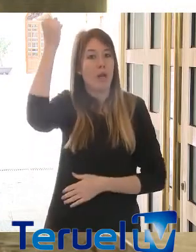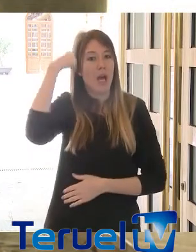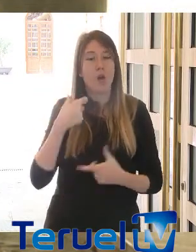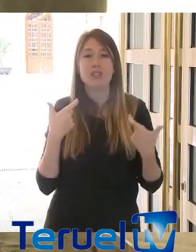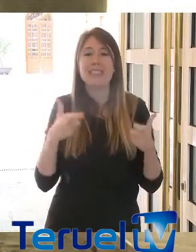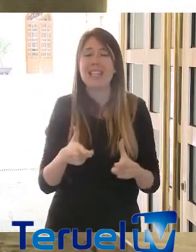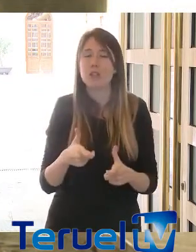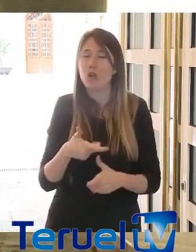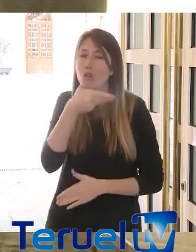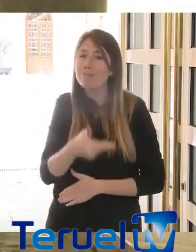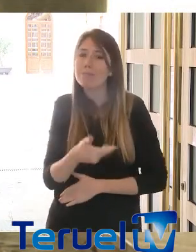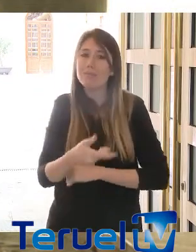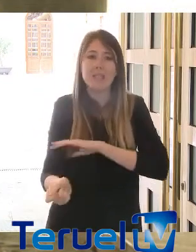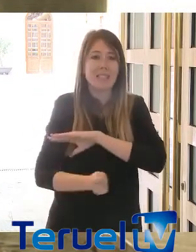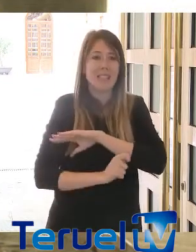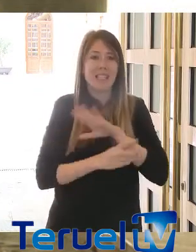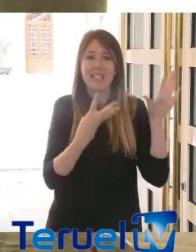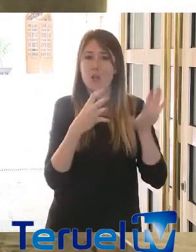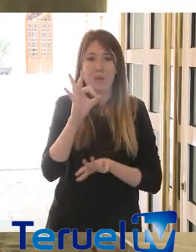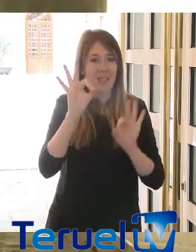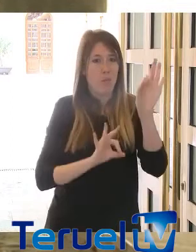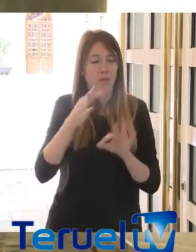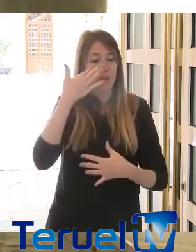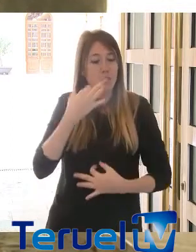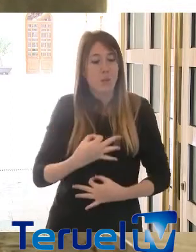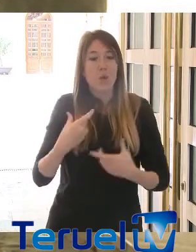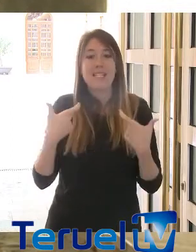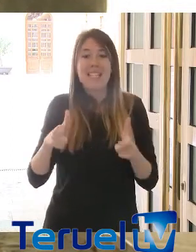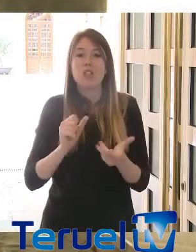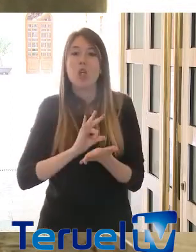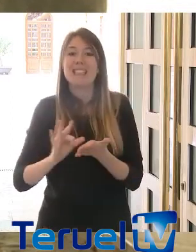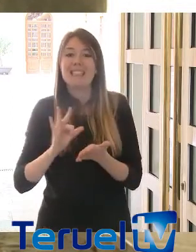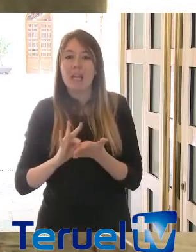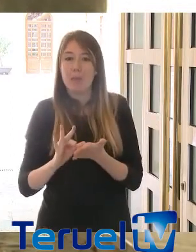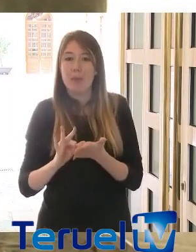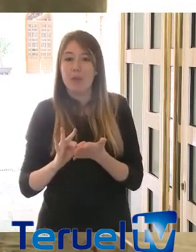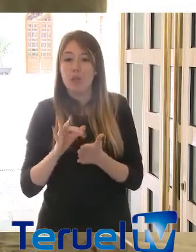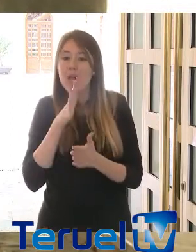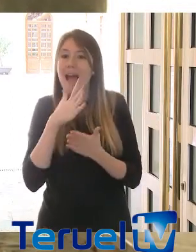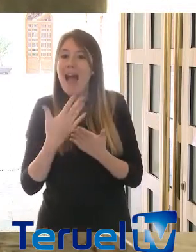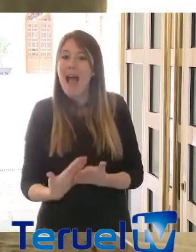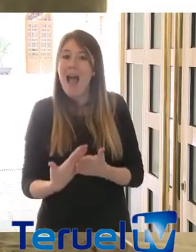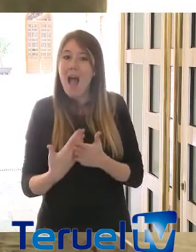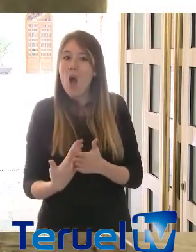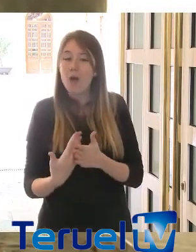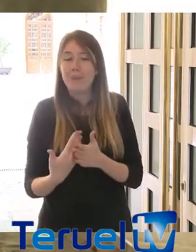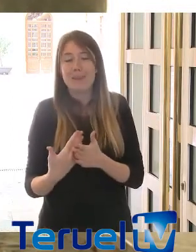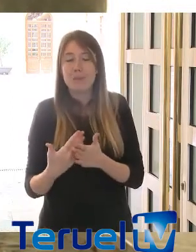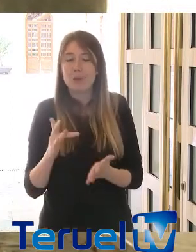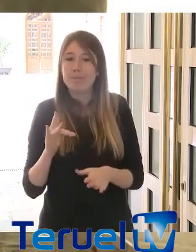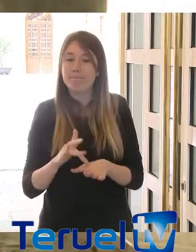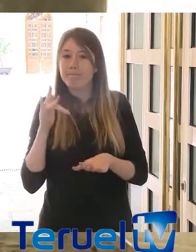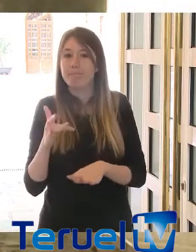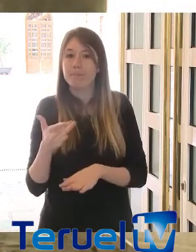estratégico de aproximadamente el 90 %. Tenemos un sector servicios absolutamente, en estos momentos, debilitado y